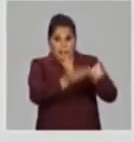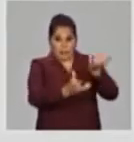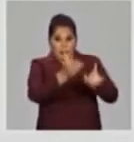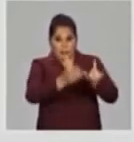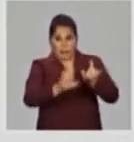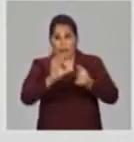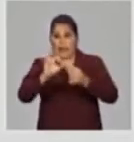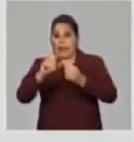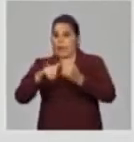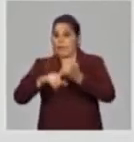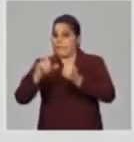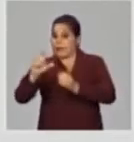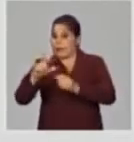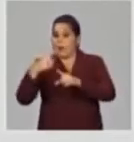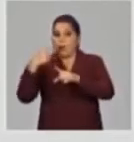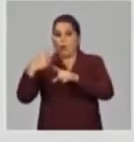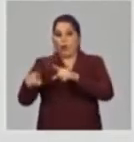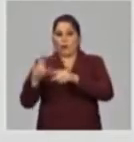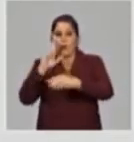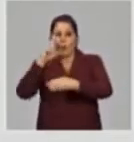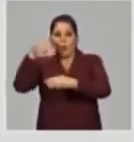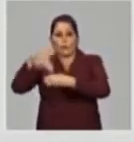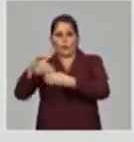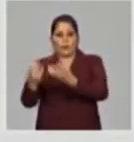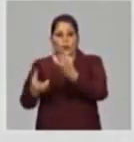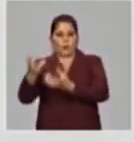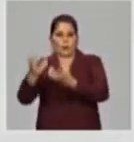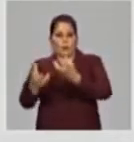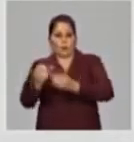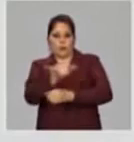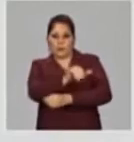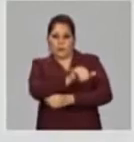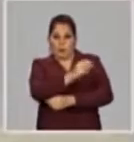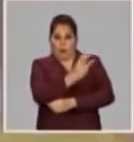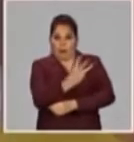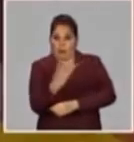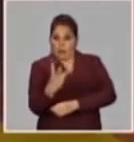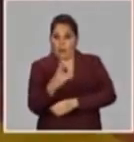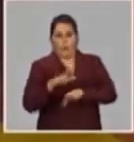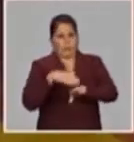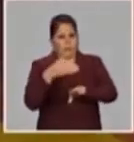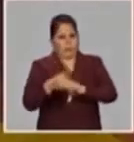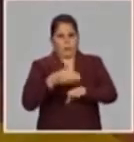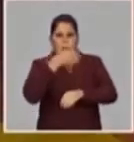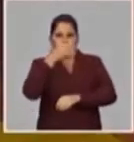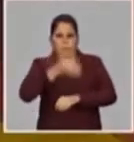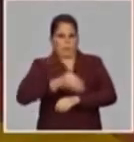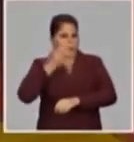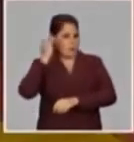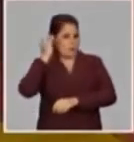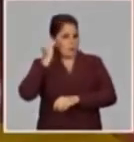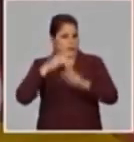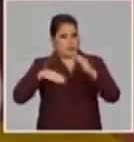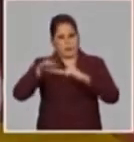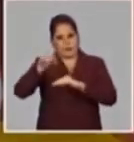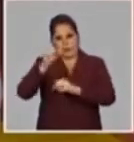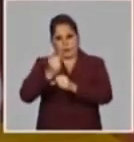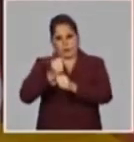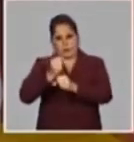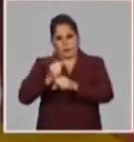GLP y con el keroseno. Meisi la va a explicar después. No me detengo más en ese tema. Adelante.